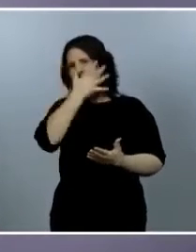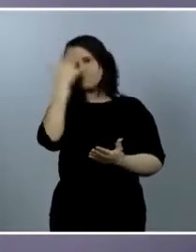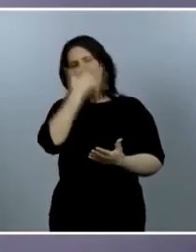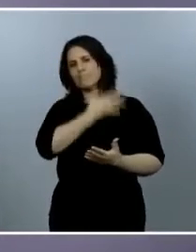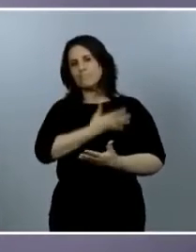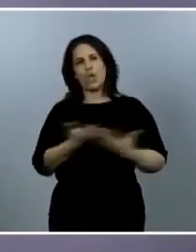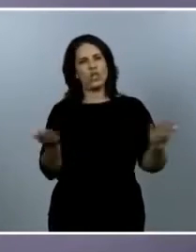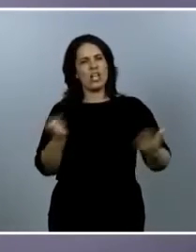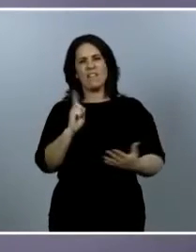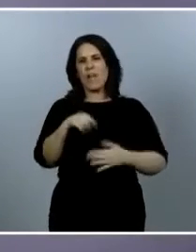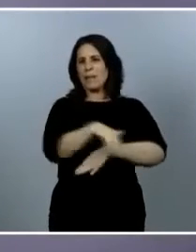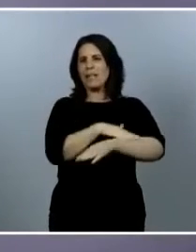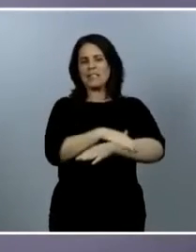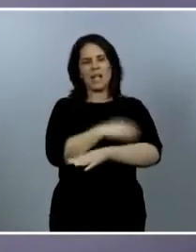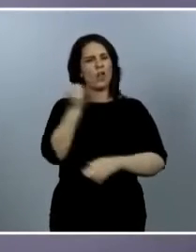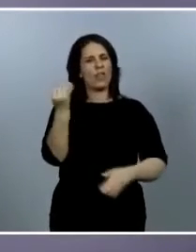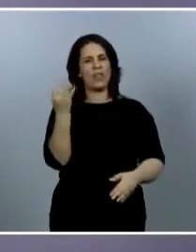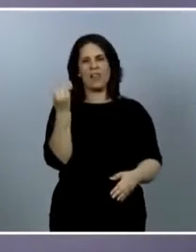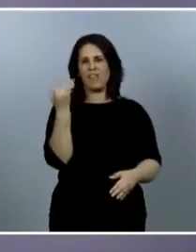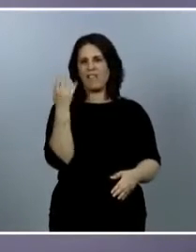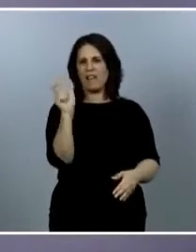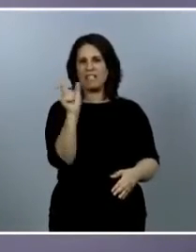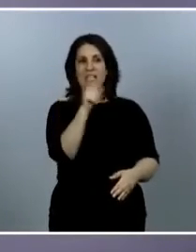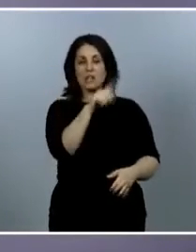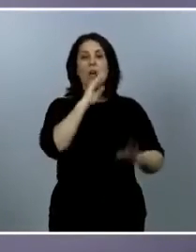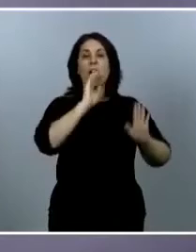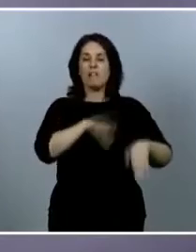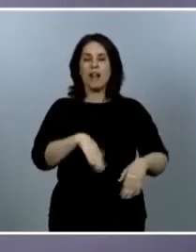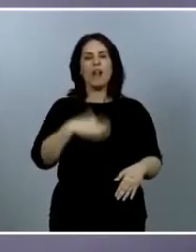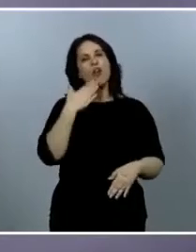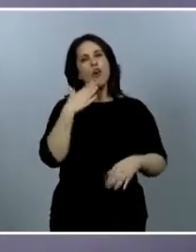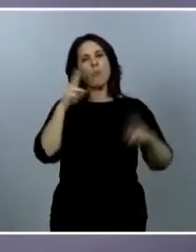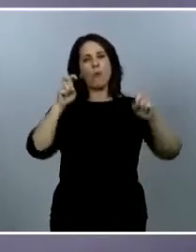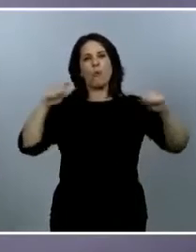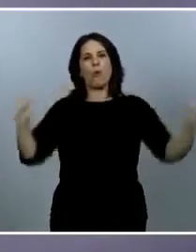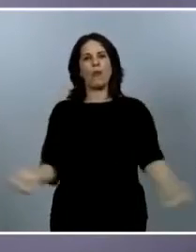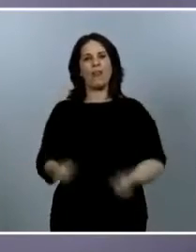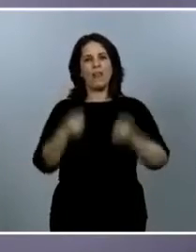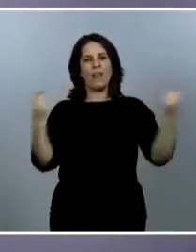Ministerio haga el efecto de una mala campaña de publicidad para que vuelvan los turistas?